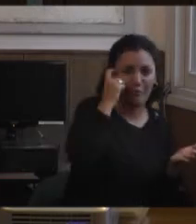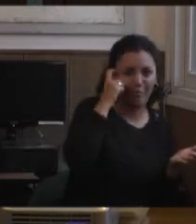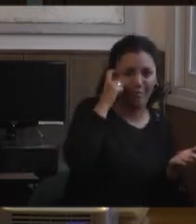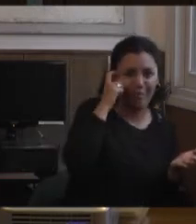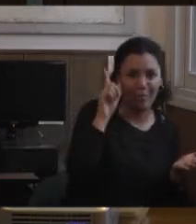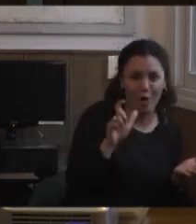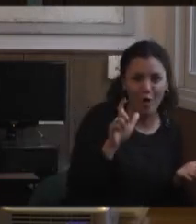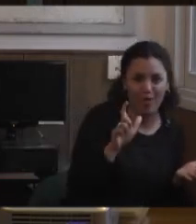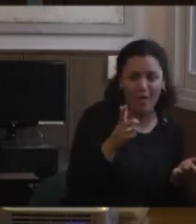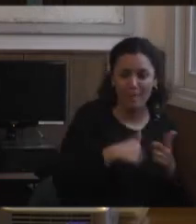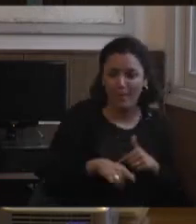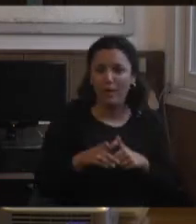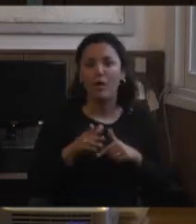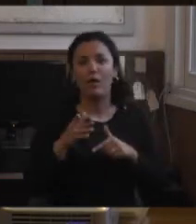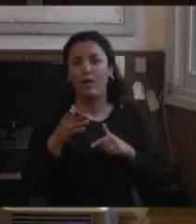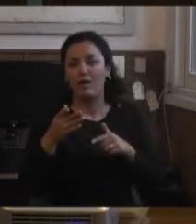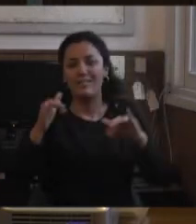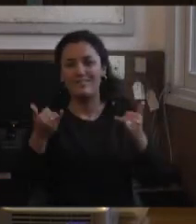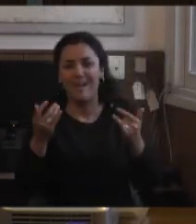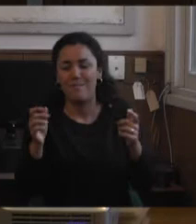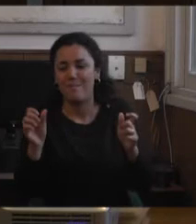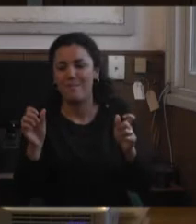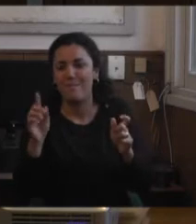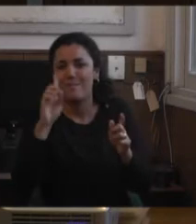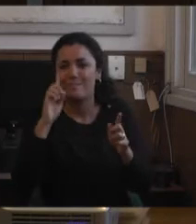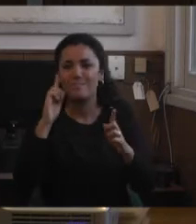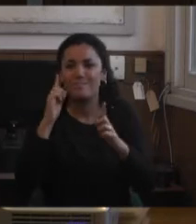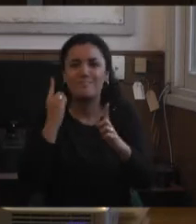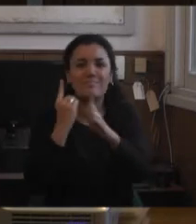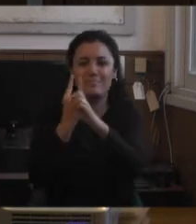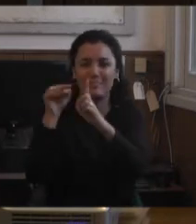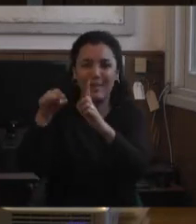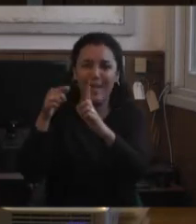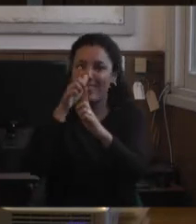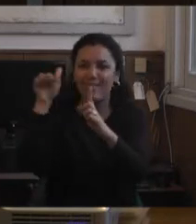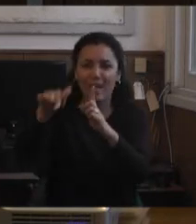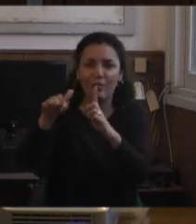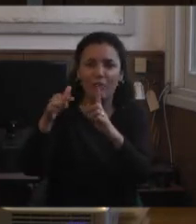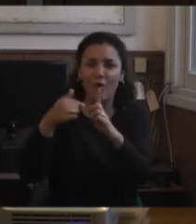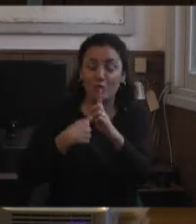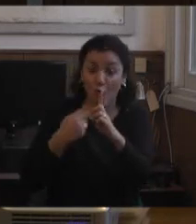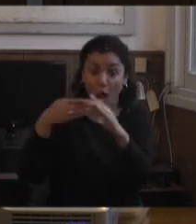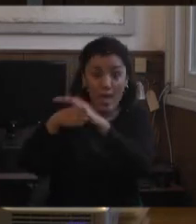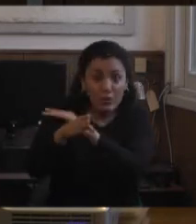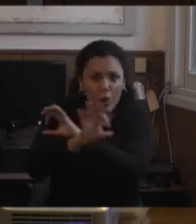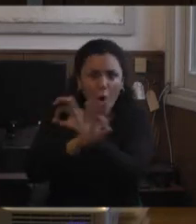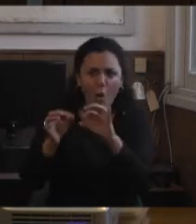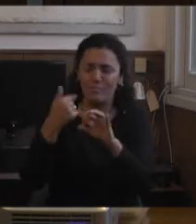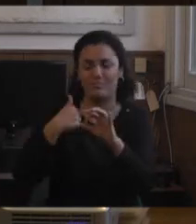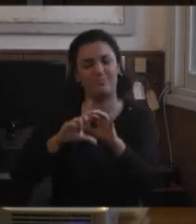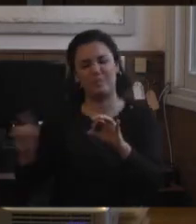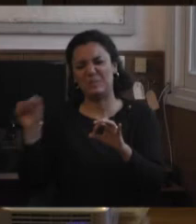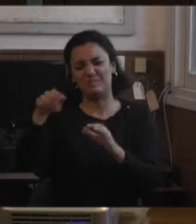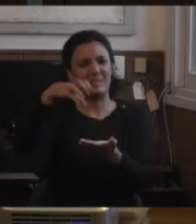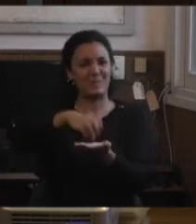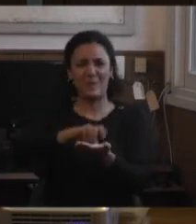práctico es, según la cara que le ponga, el pibe entra o se va porque siente que ese no es lugar para él. Entonces, en la forma que un